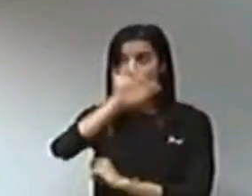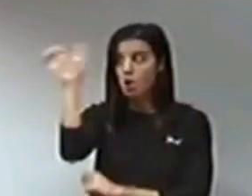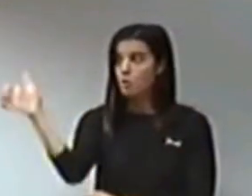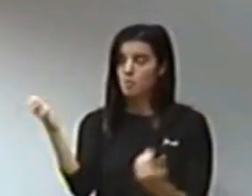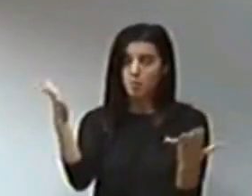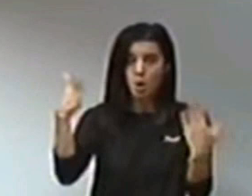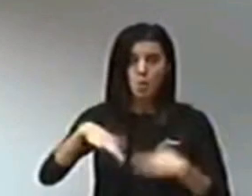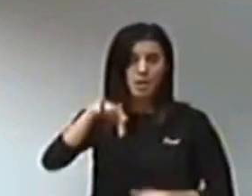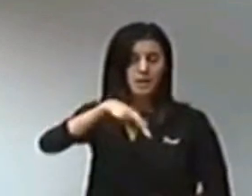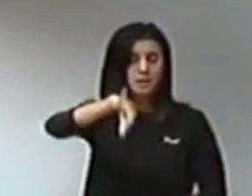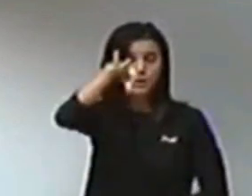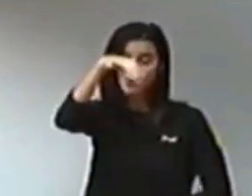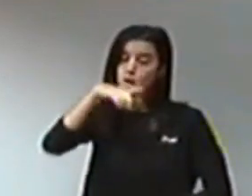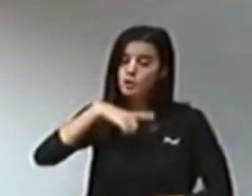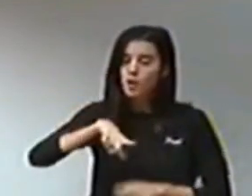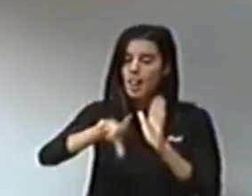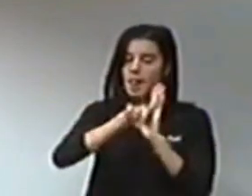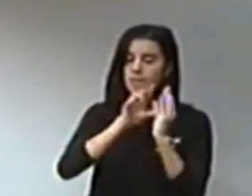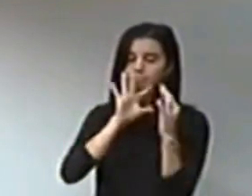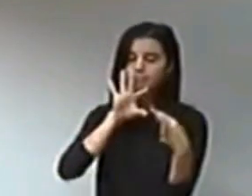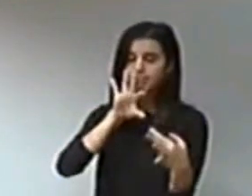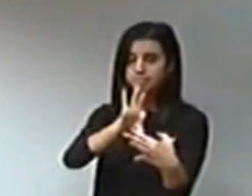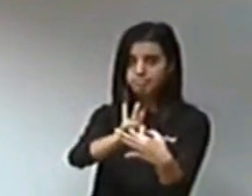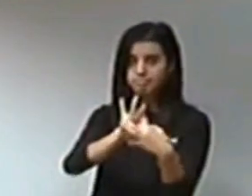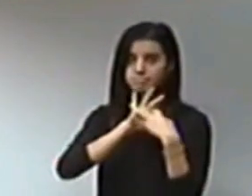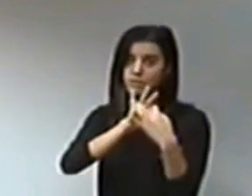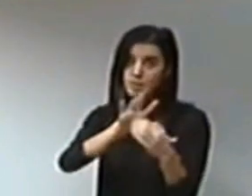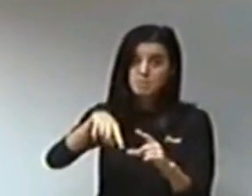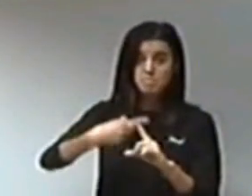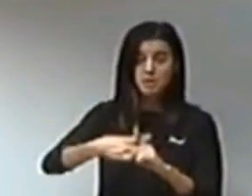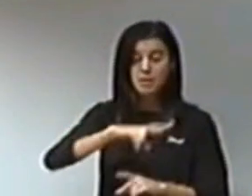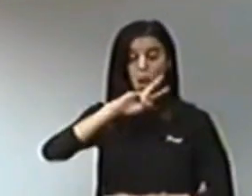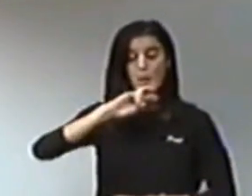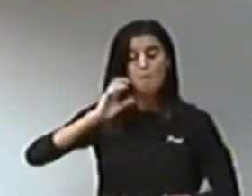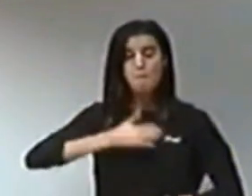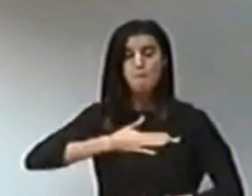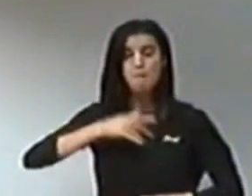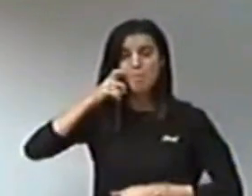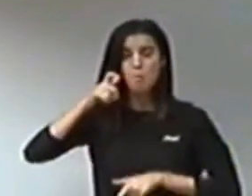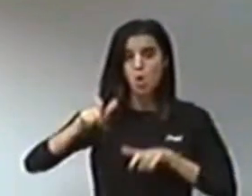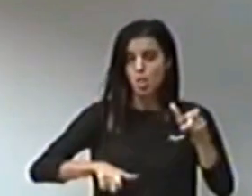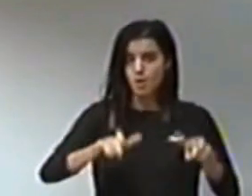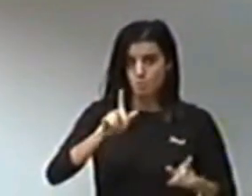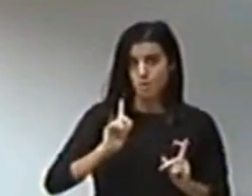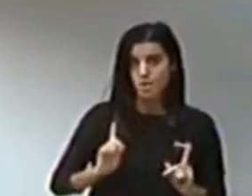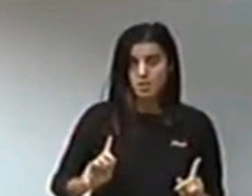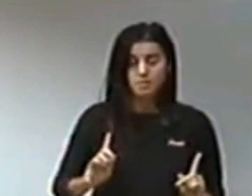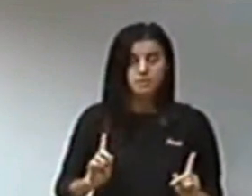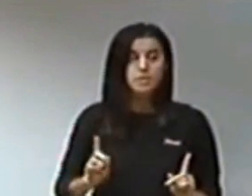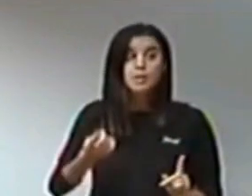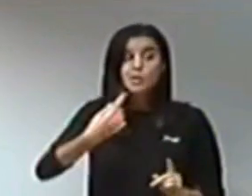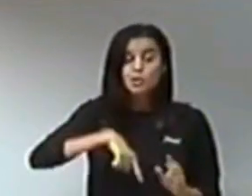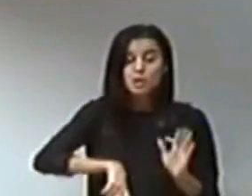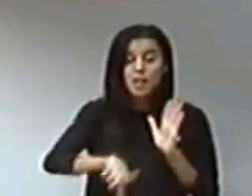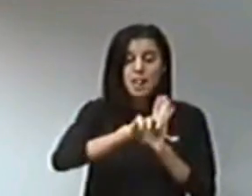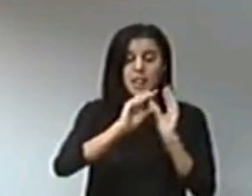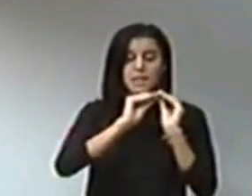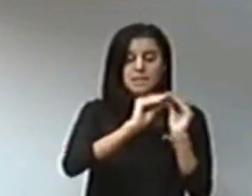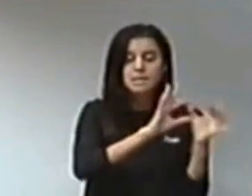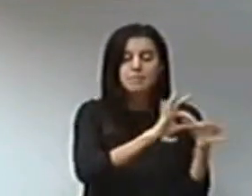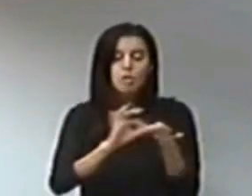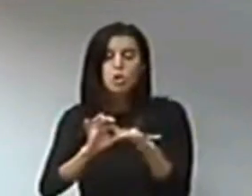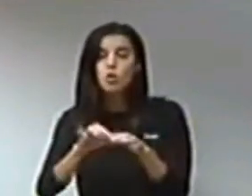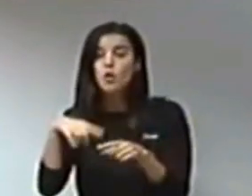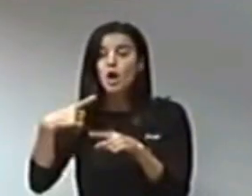algo como eso, y que es un patrimonio de la humanidad. Y estamos legislando sobre un patrimonio de la humanidad.